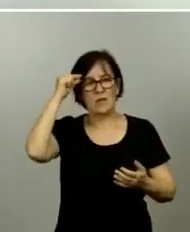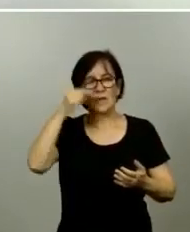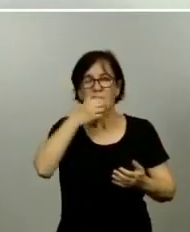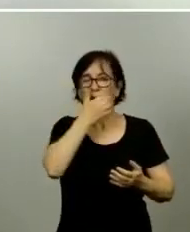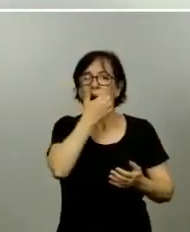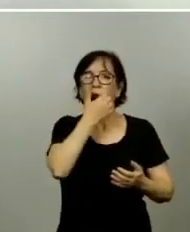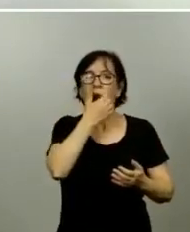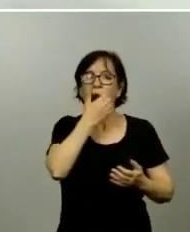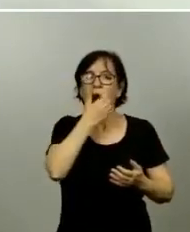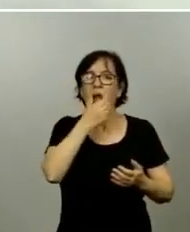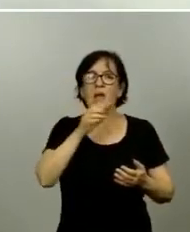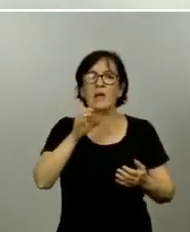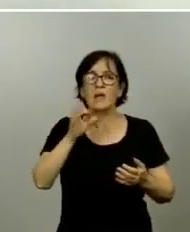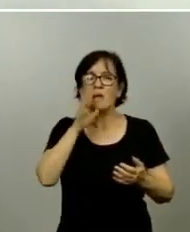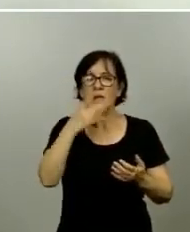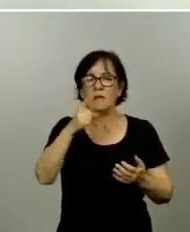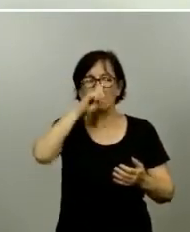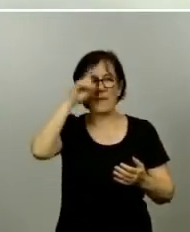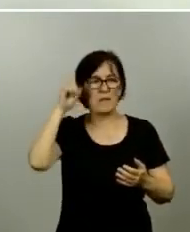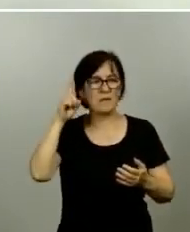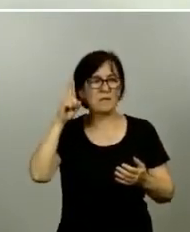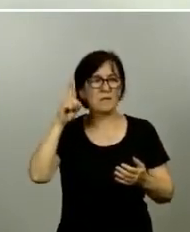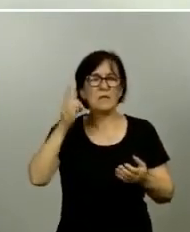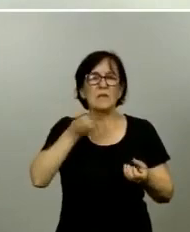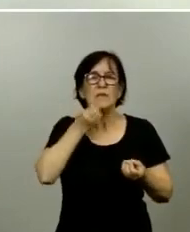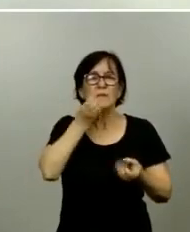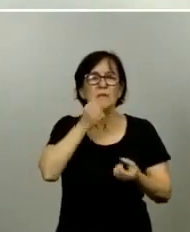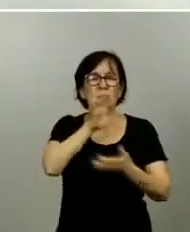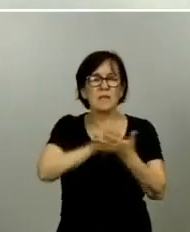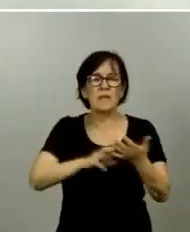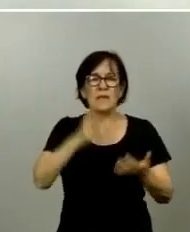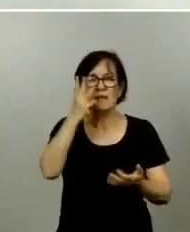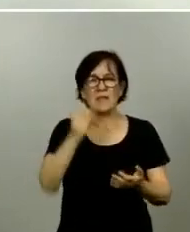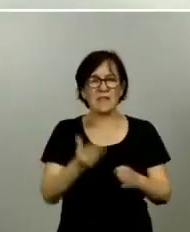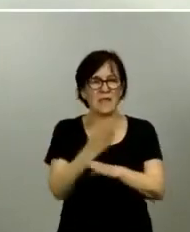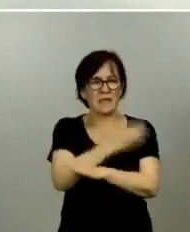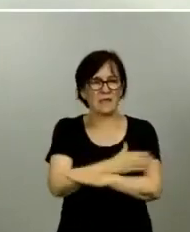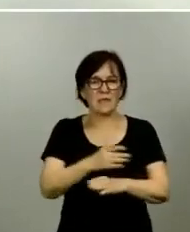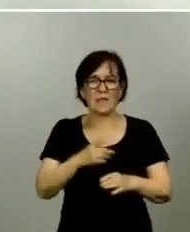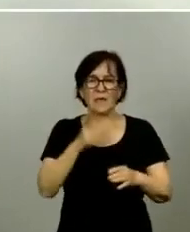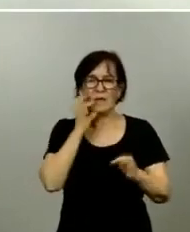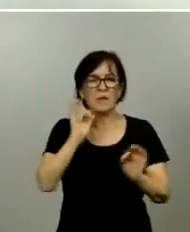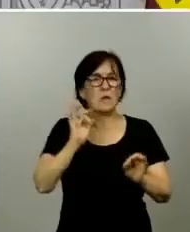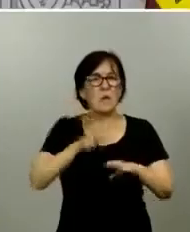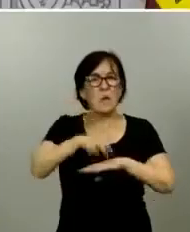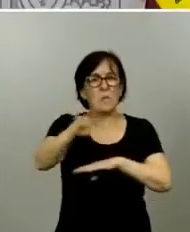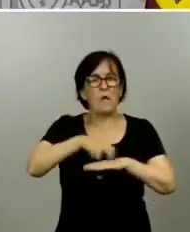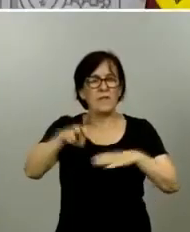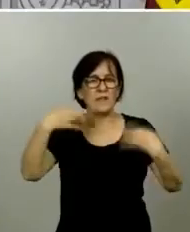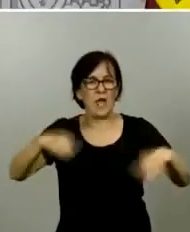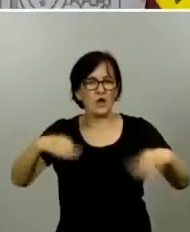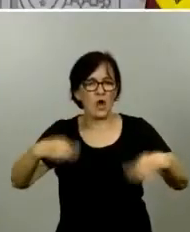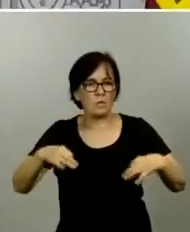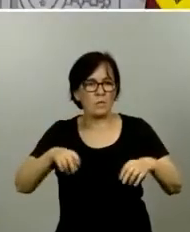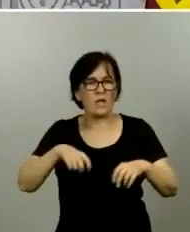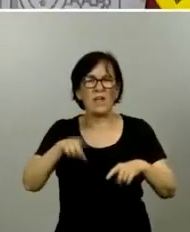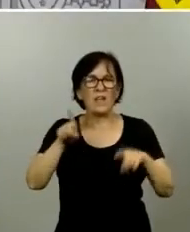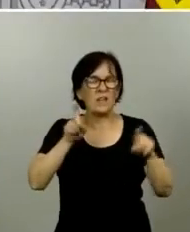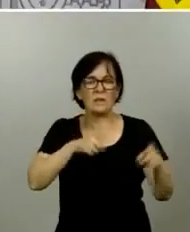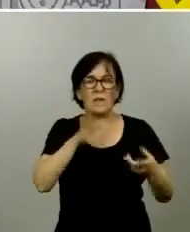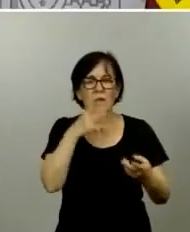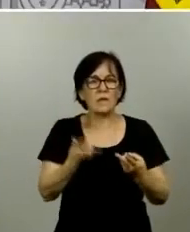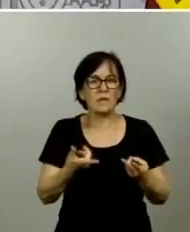que realmente la Comunidad de Madrid tenía informes tres días antes que aconsejaban una movilidad normal bueno ¿cómo es esto? si